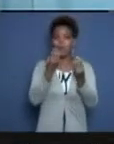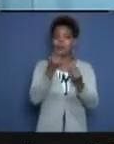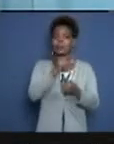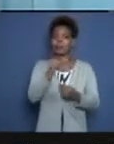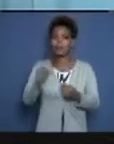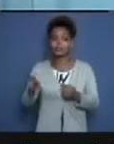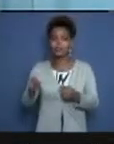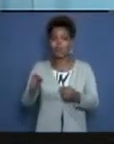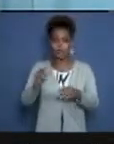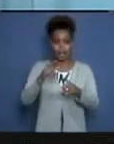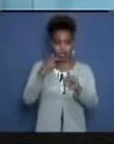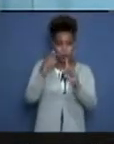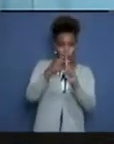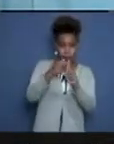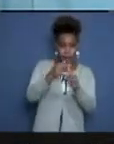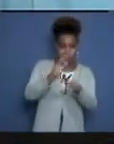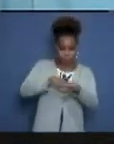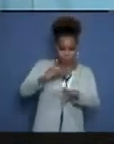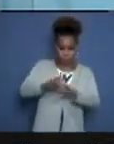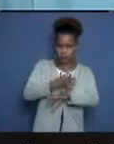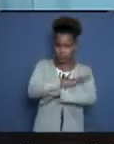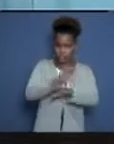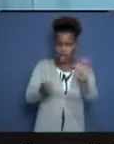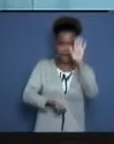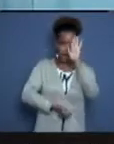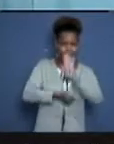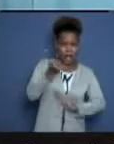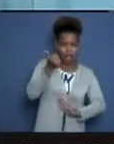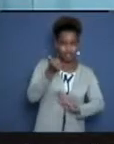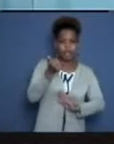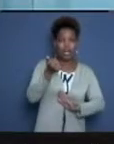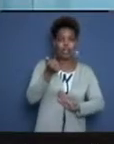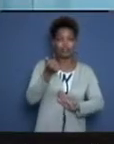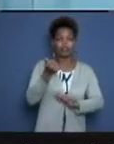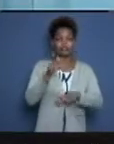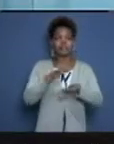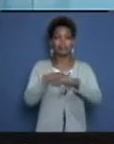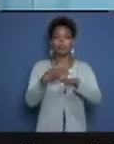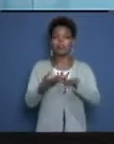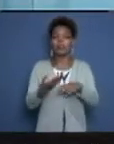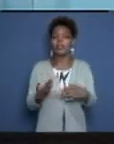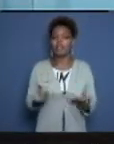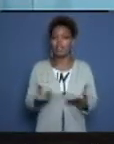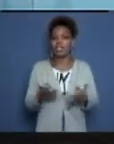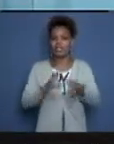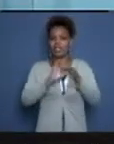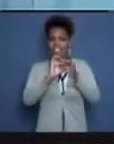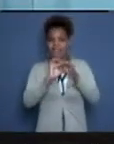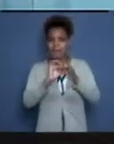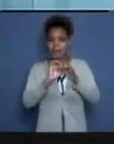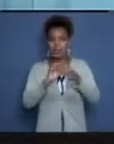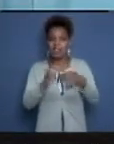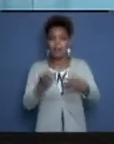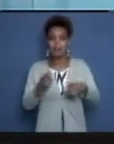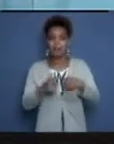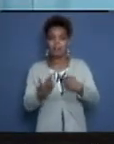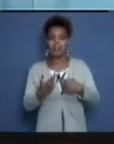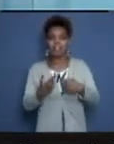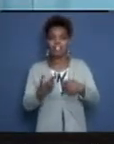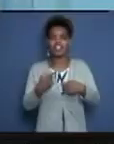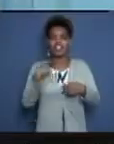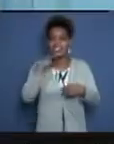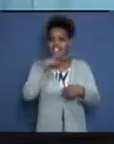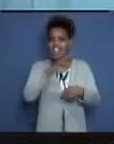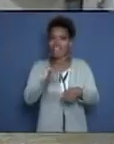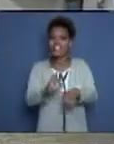luego de padecer la COVID-19 han entrado en una fase crítica o grave por trombos. Y dice que la aspirina